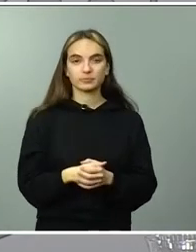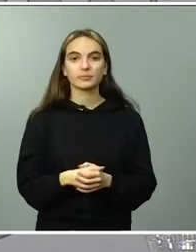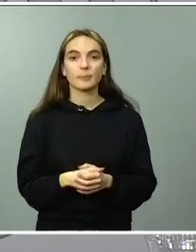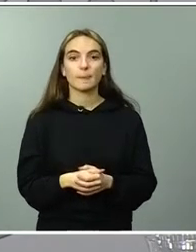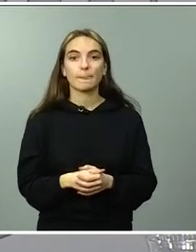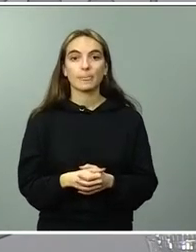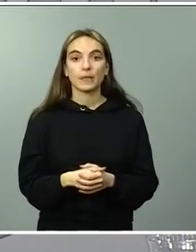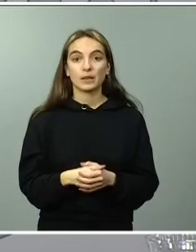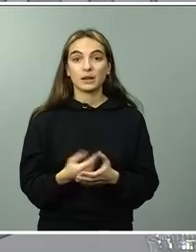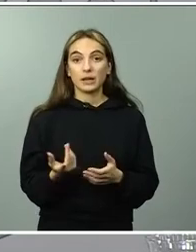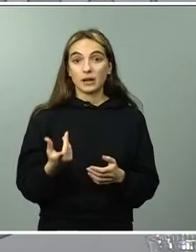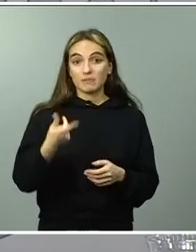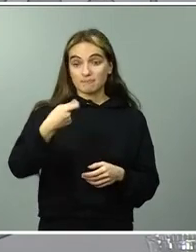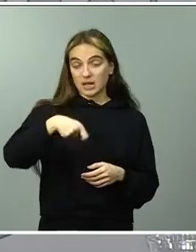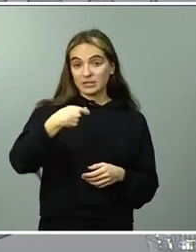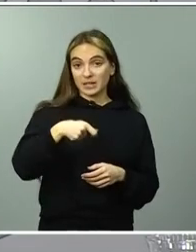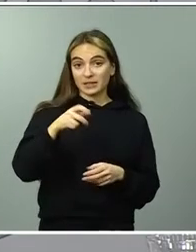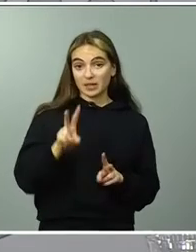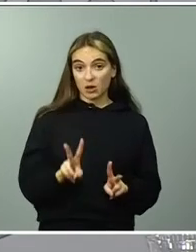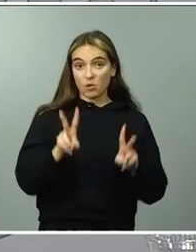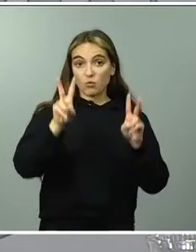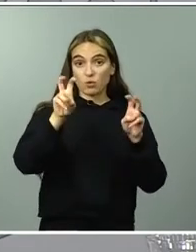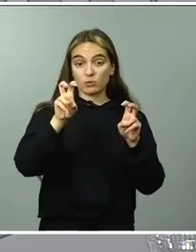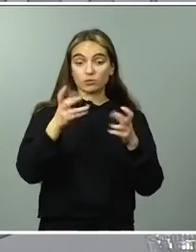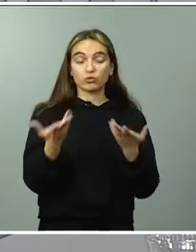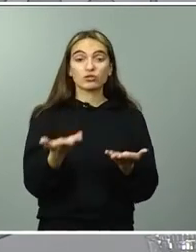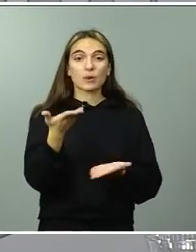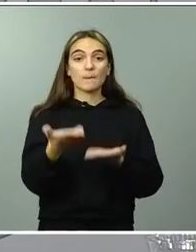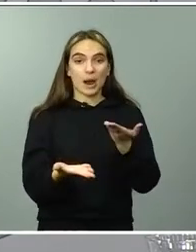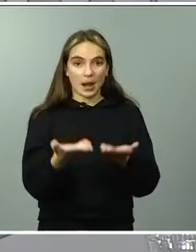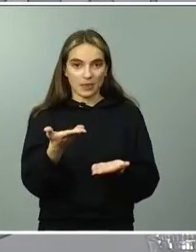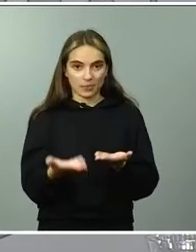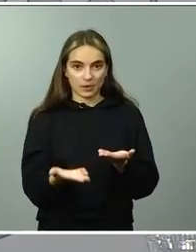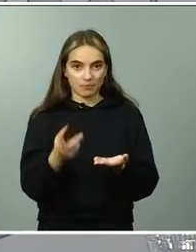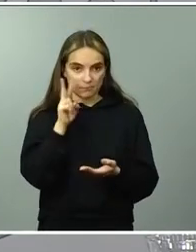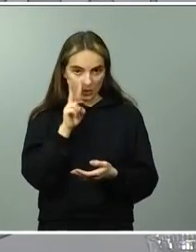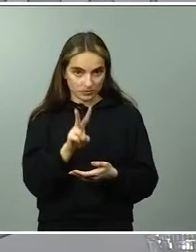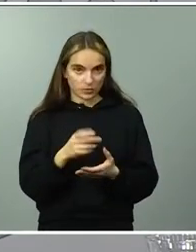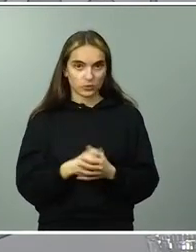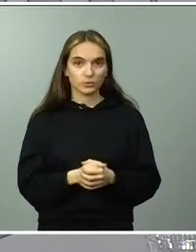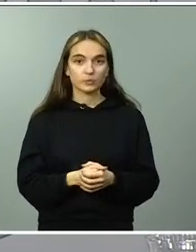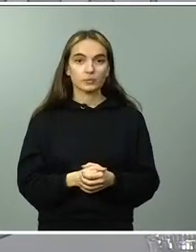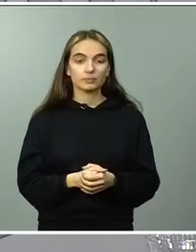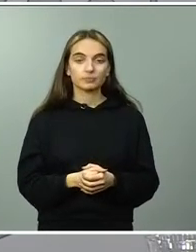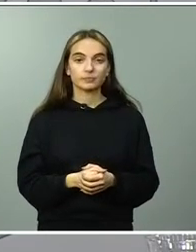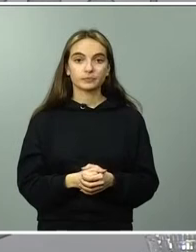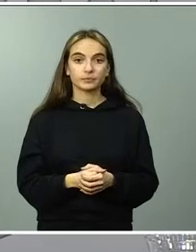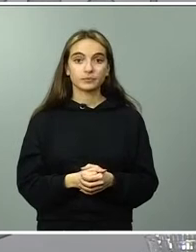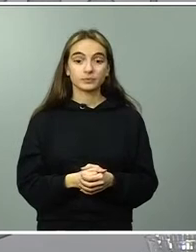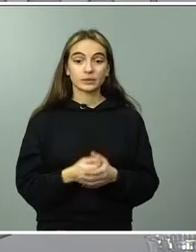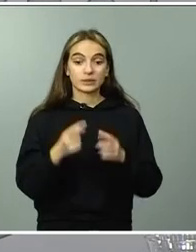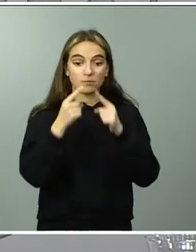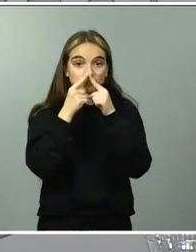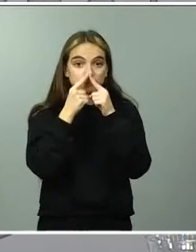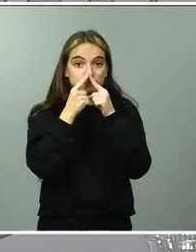dirigente del Partido Popular, el señor Núñez Eijó. ¿Para qué? ¿Para qué este año? ¿Para qué este cambio?